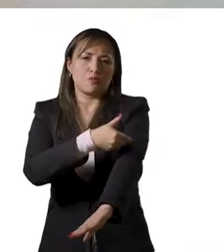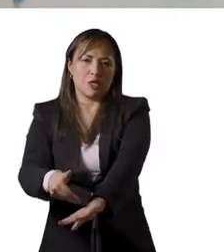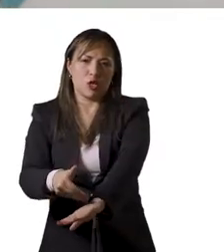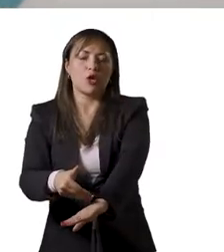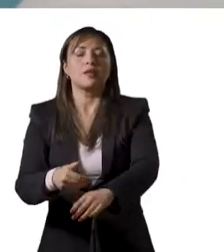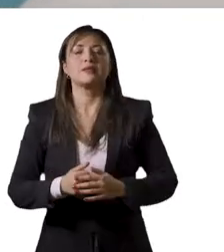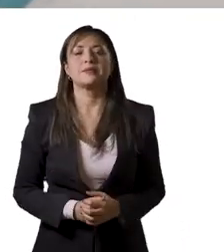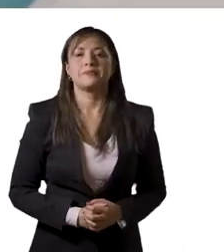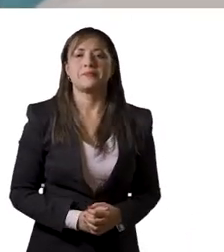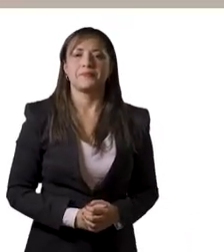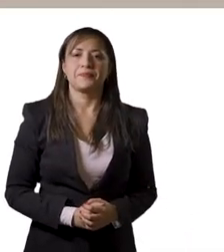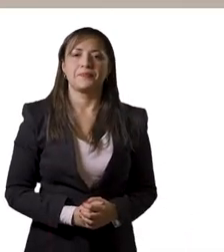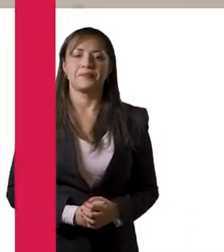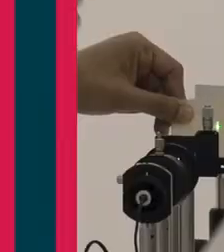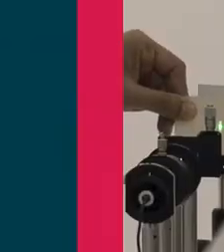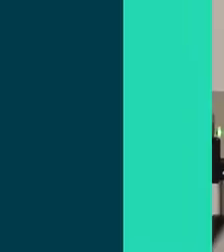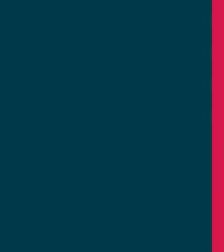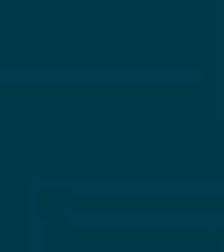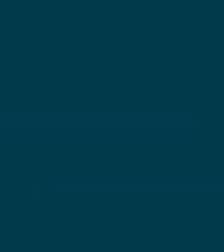1,200 millones de pesos.